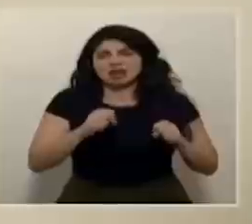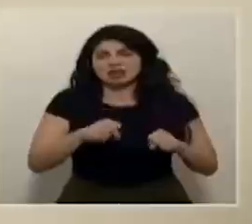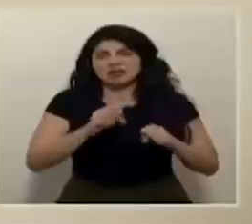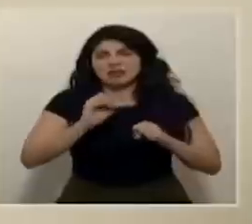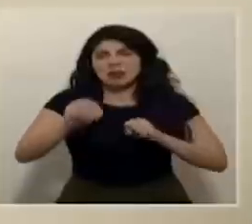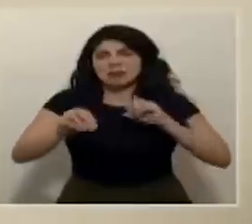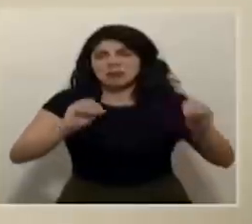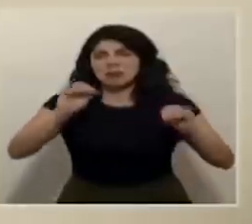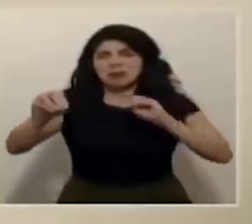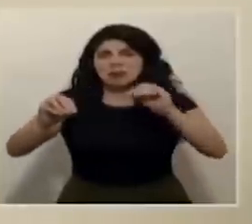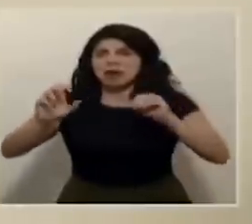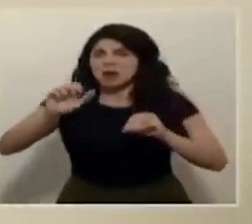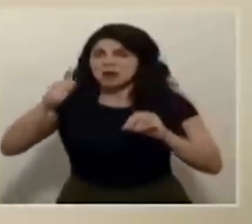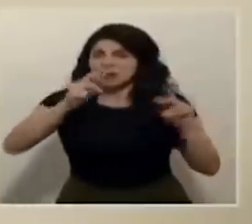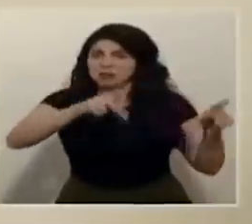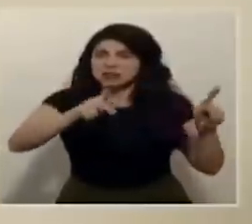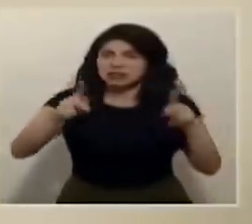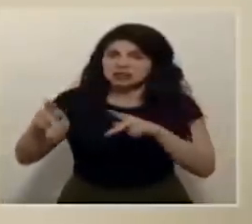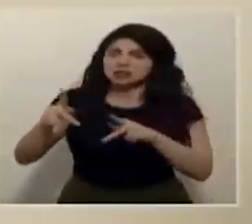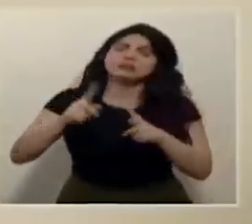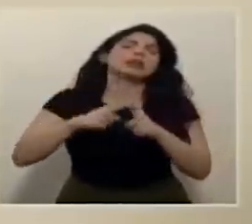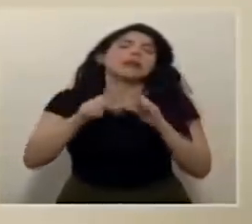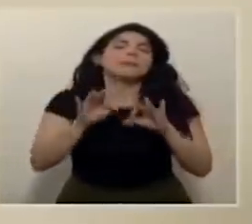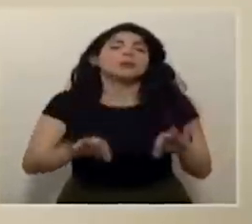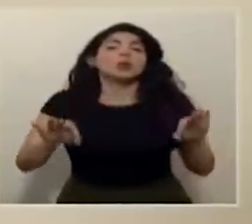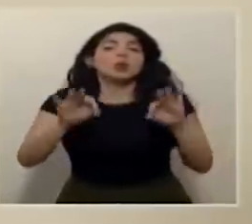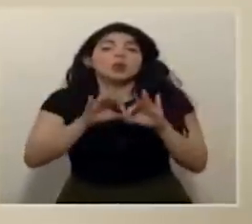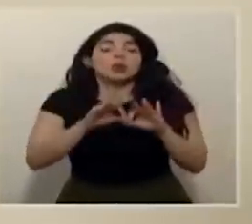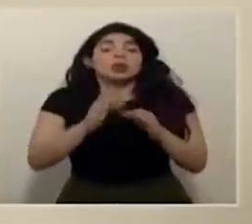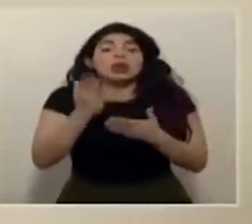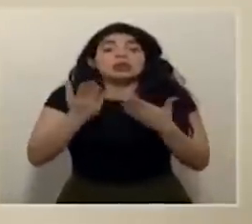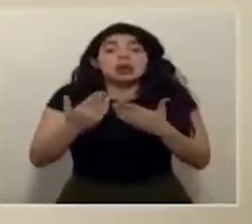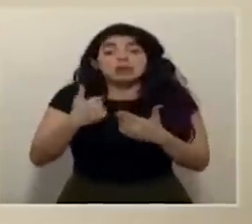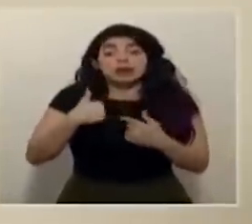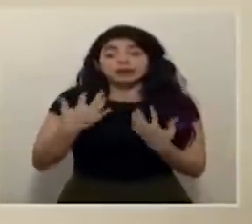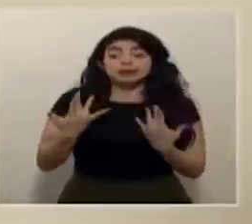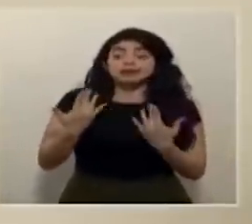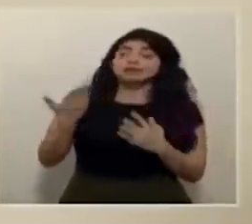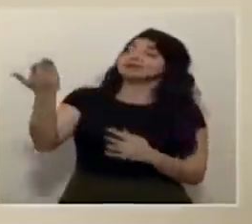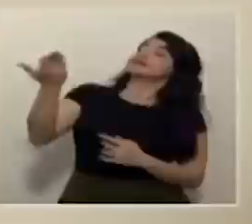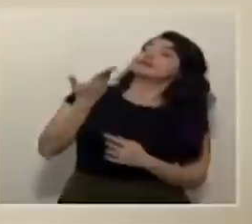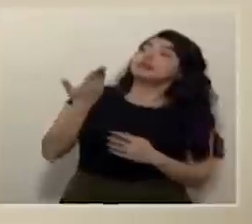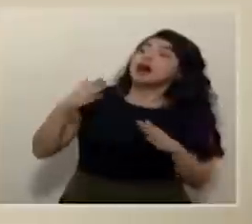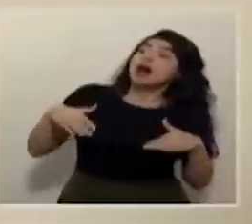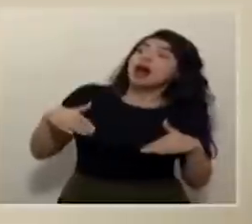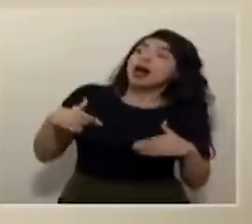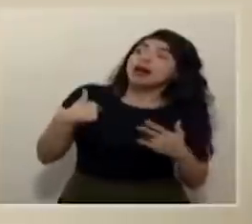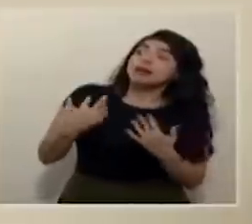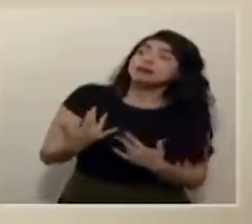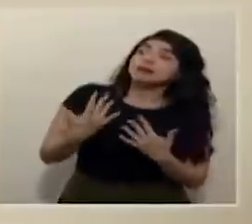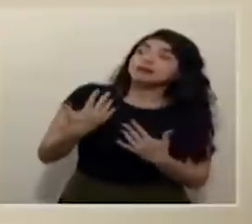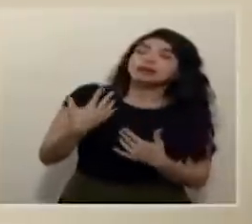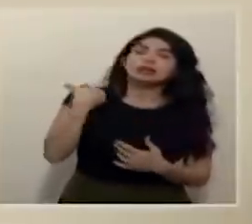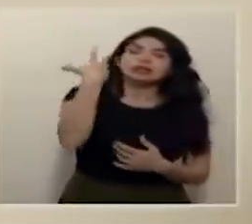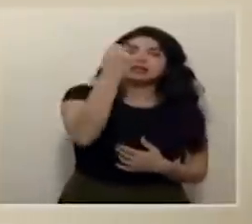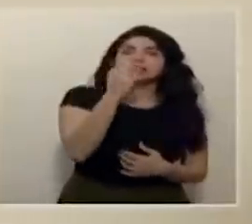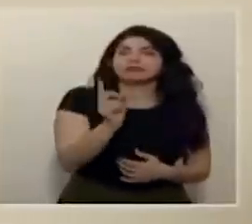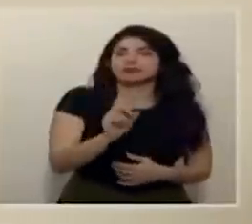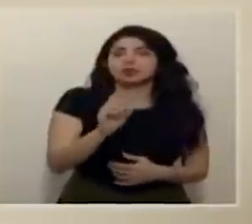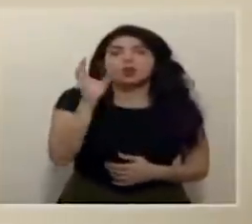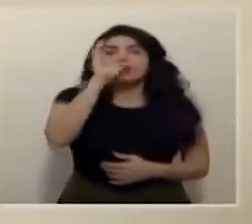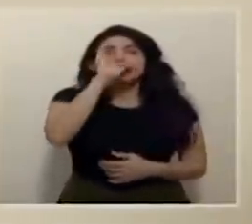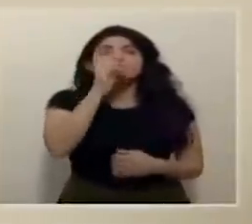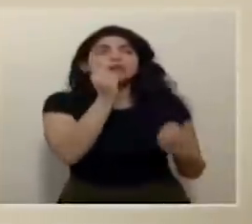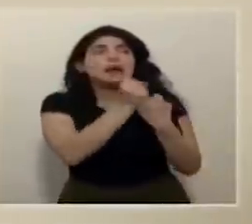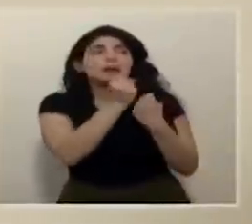muchas otras personas entonces es importante que aunque no llegue todavía la orden sanitaria buscar la forma de no salir de buscar otros medios de